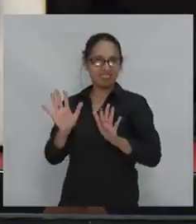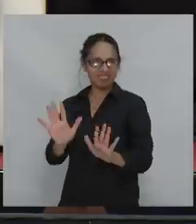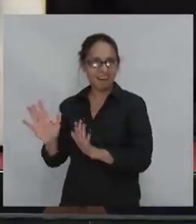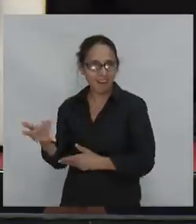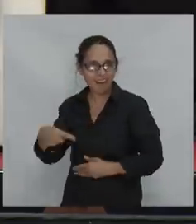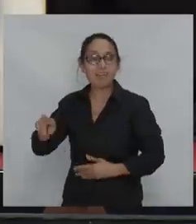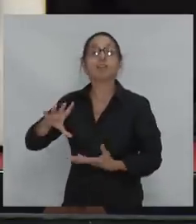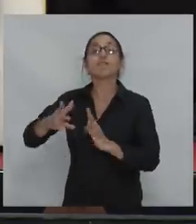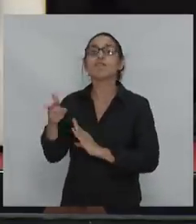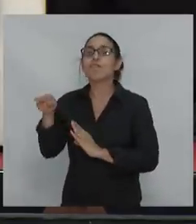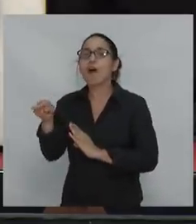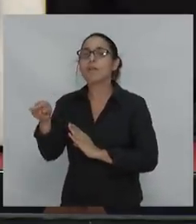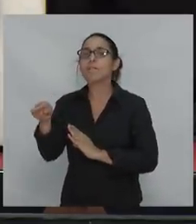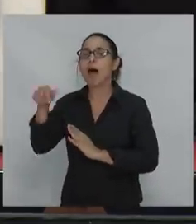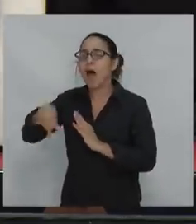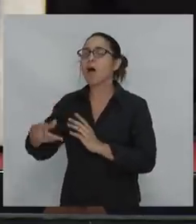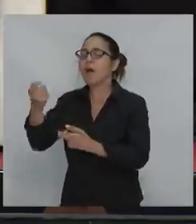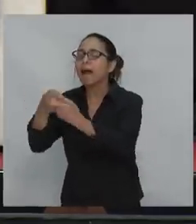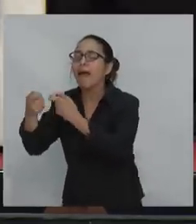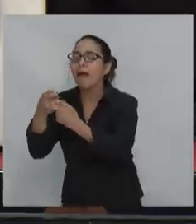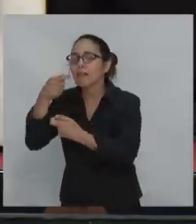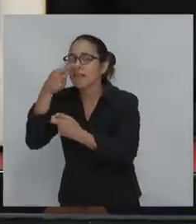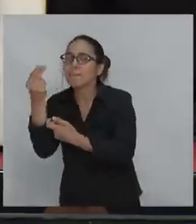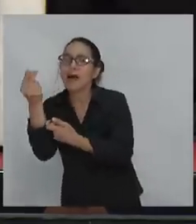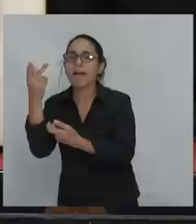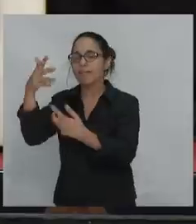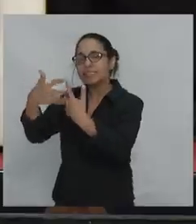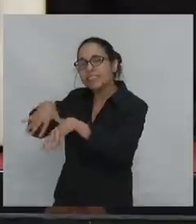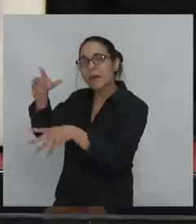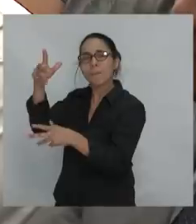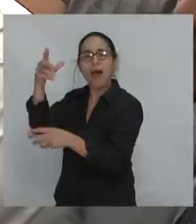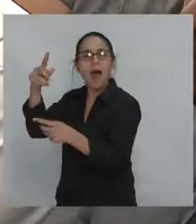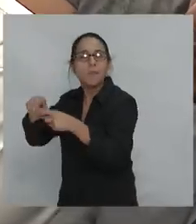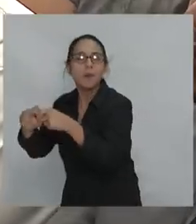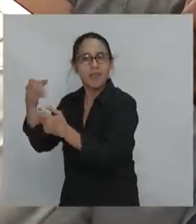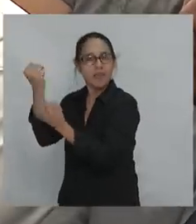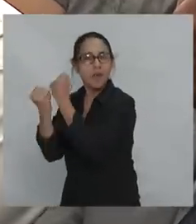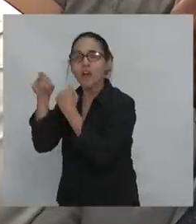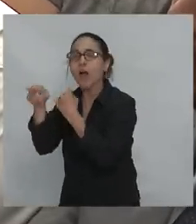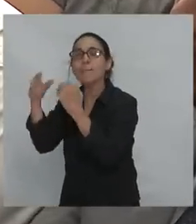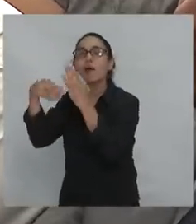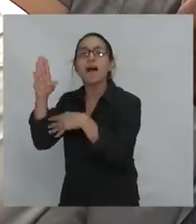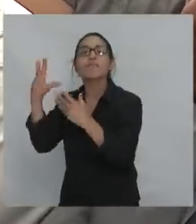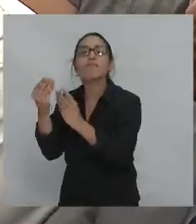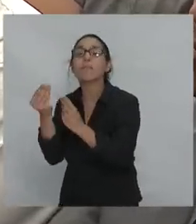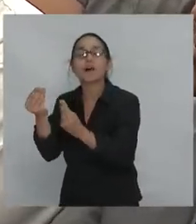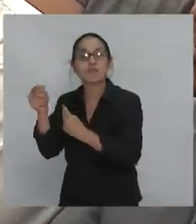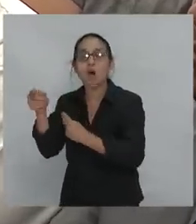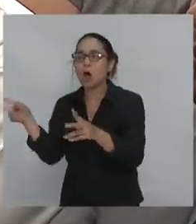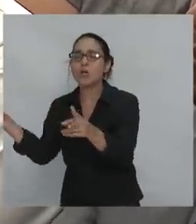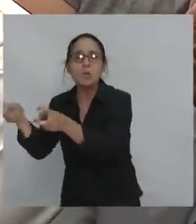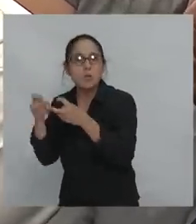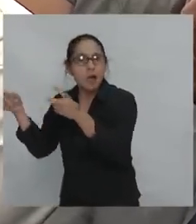negatividad y no en la preposición, no en la esperanza de mediano plazo, sino en el